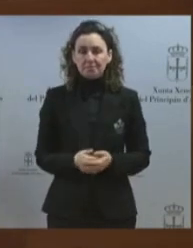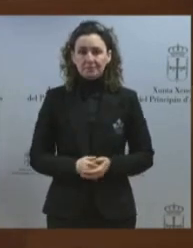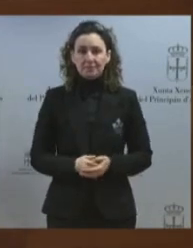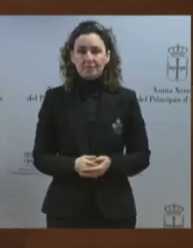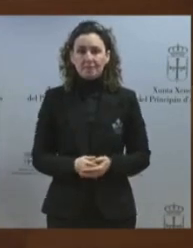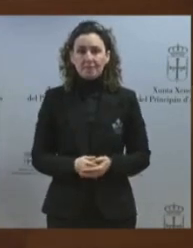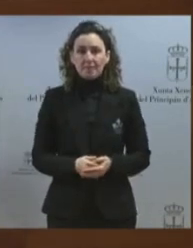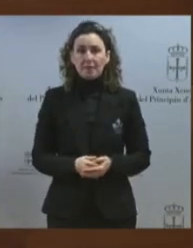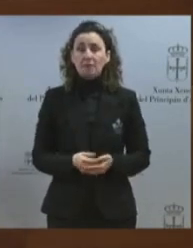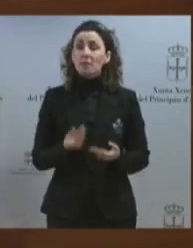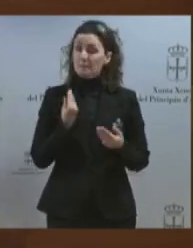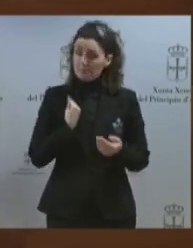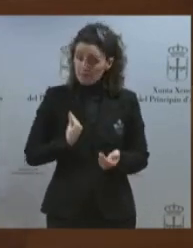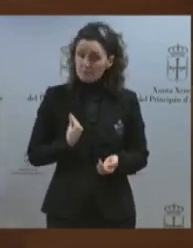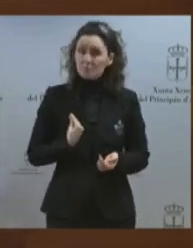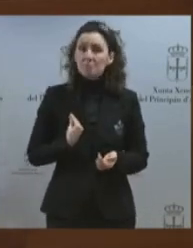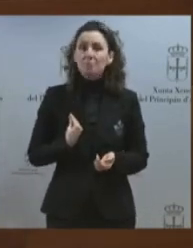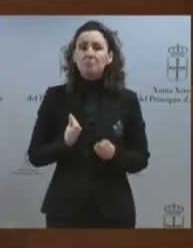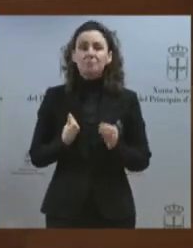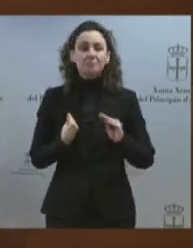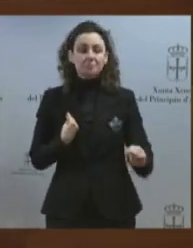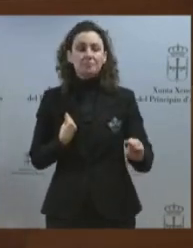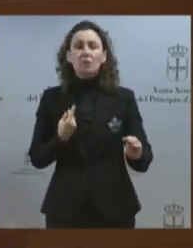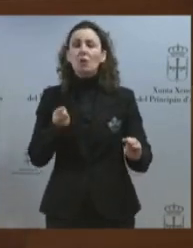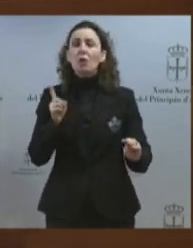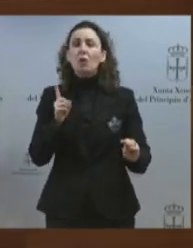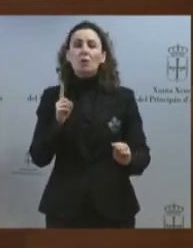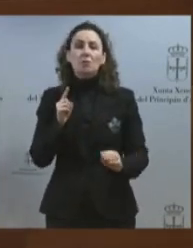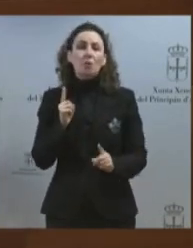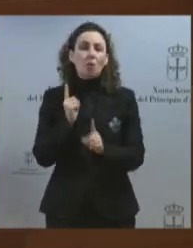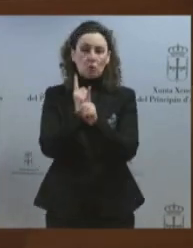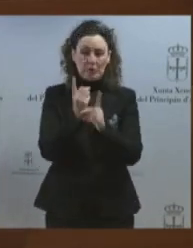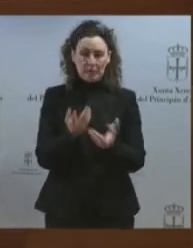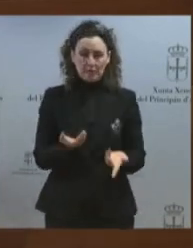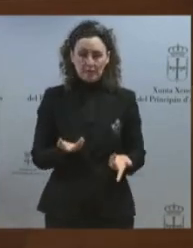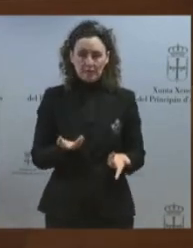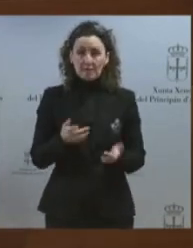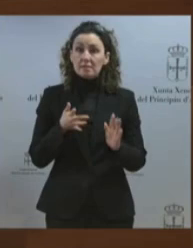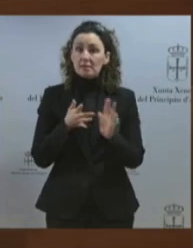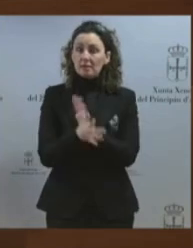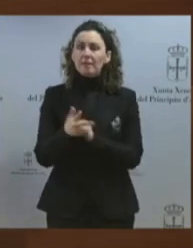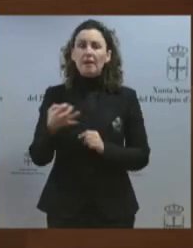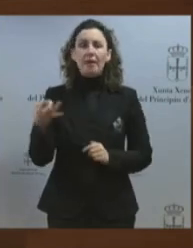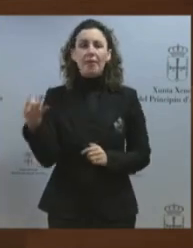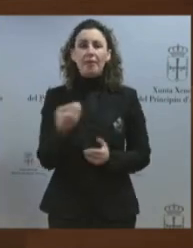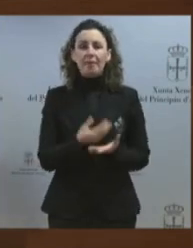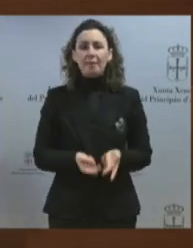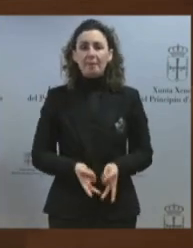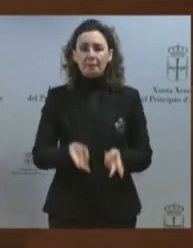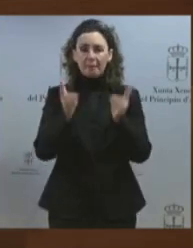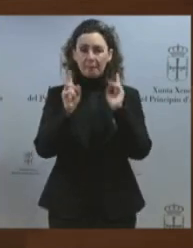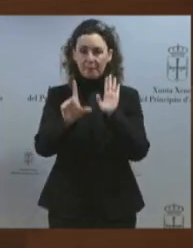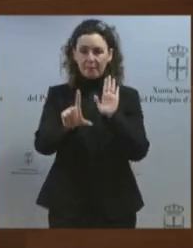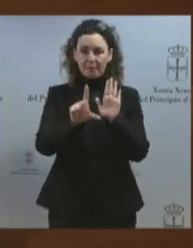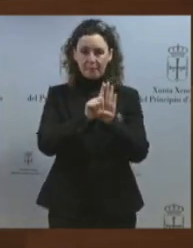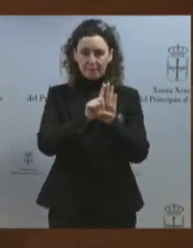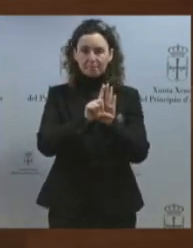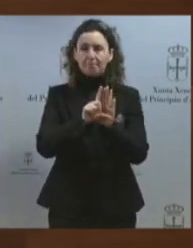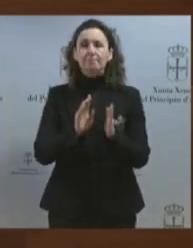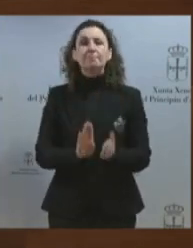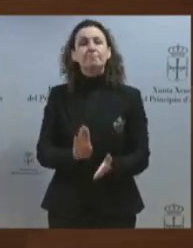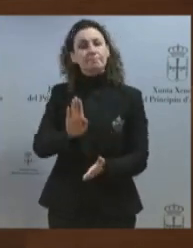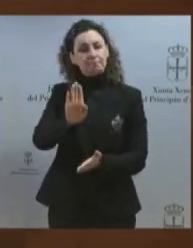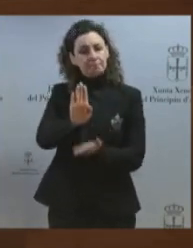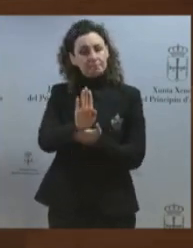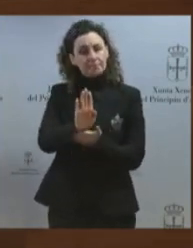acusación, cumplir con un deber democrático y legal de representación durante la Segunda República